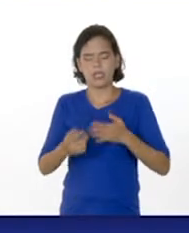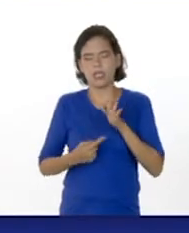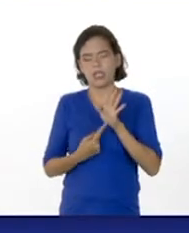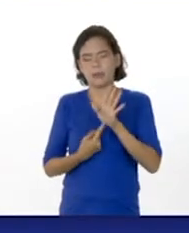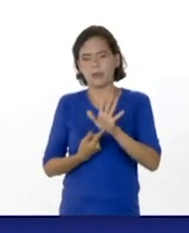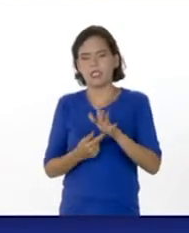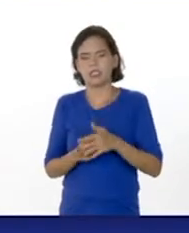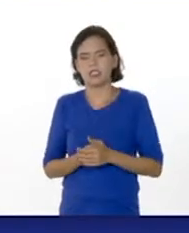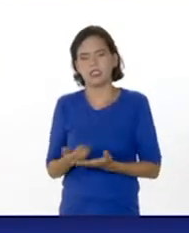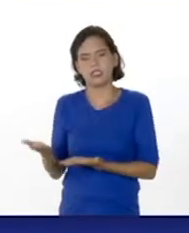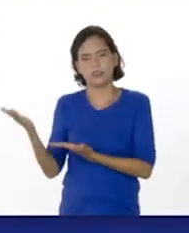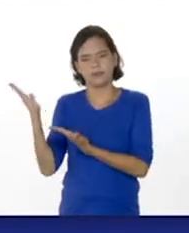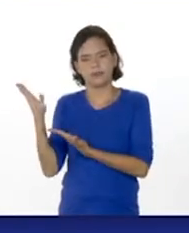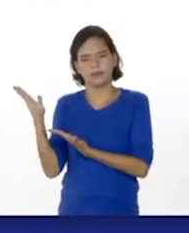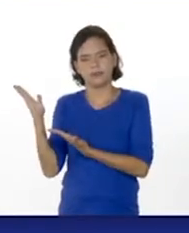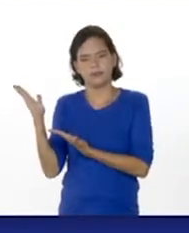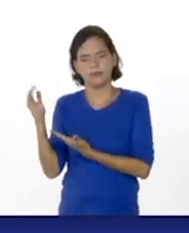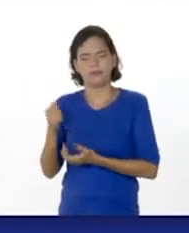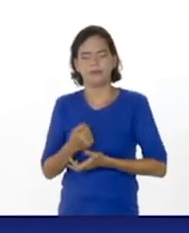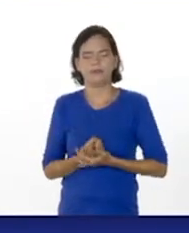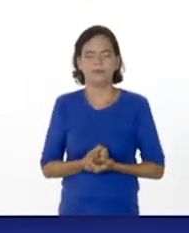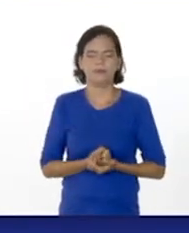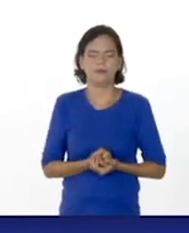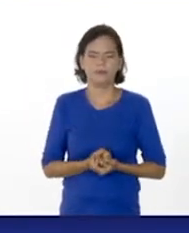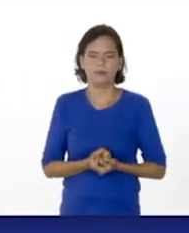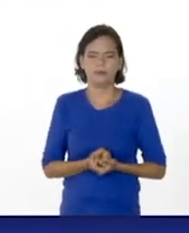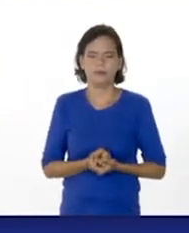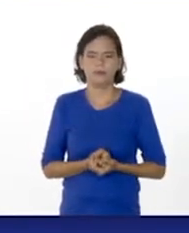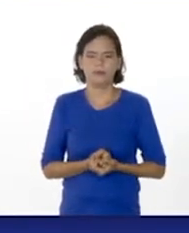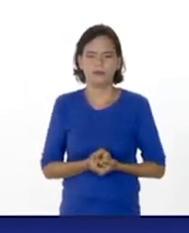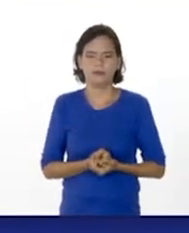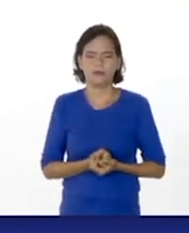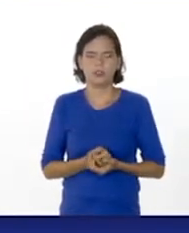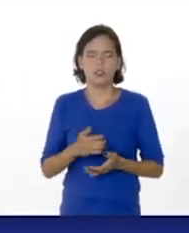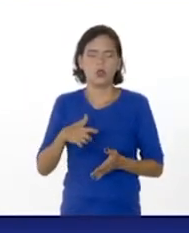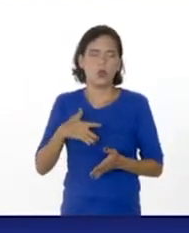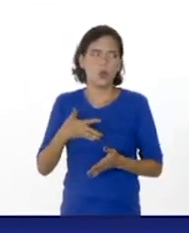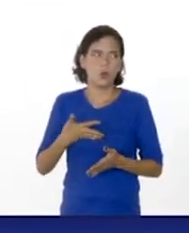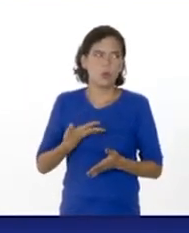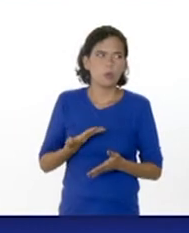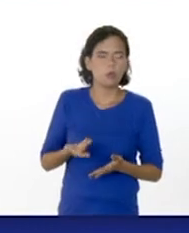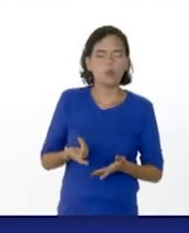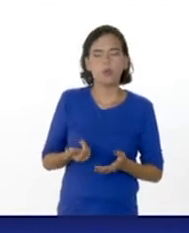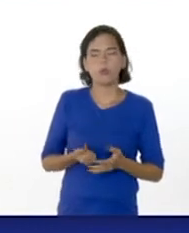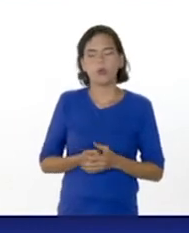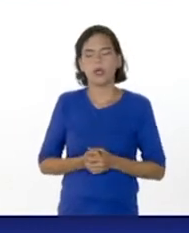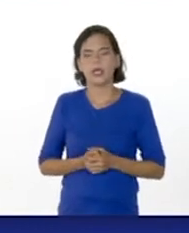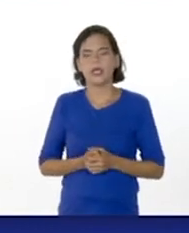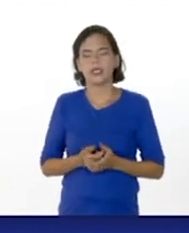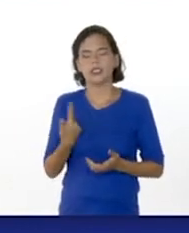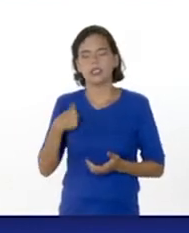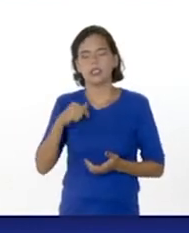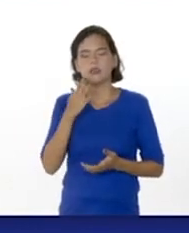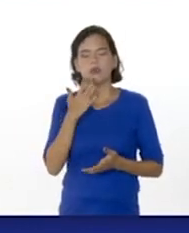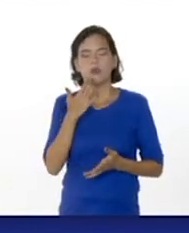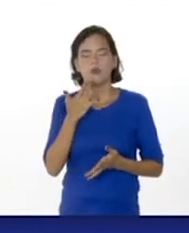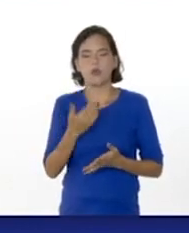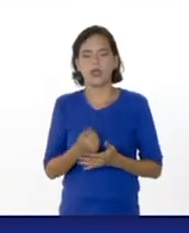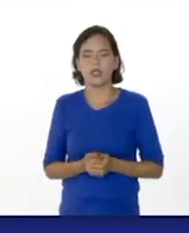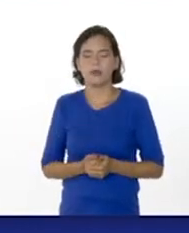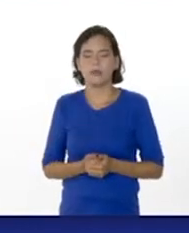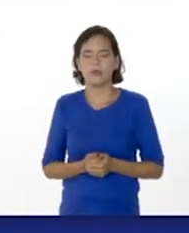y represente el diagrama de la hidrodinámica. Pueden obtener como ejemplo